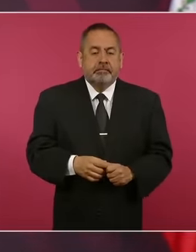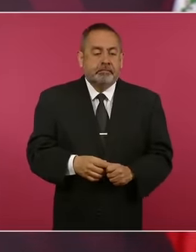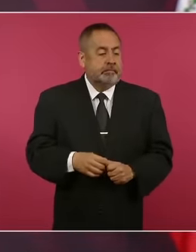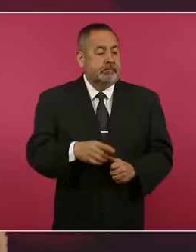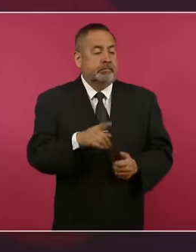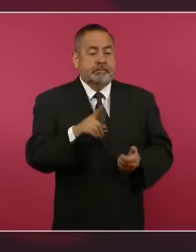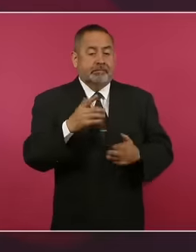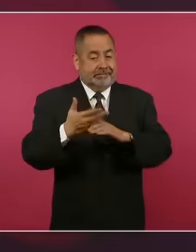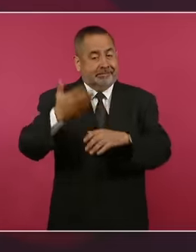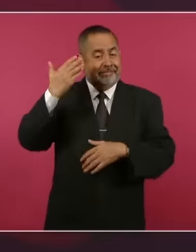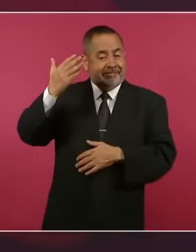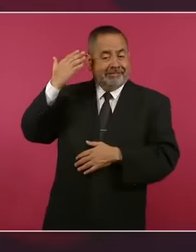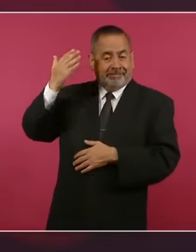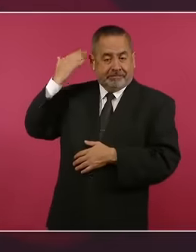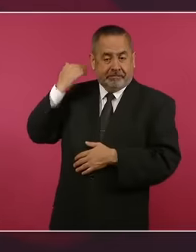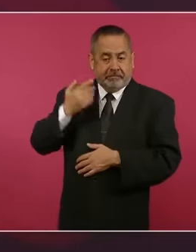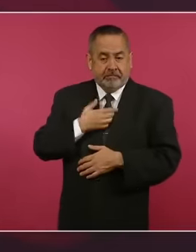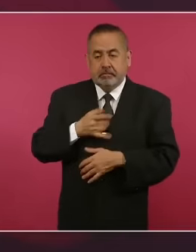simulación.